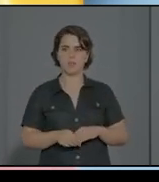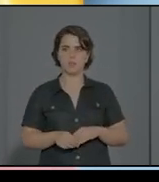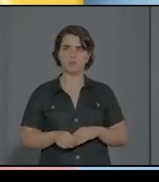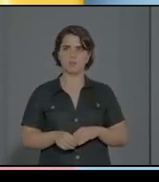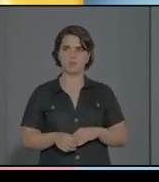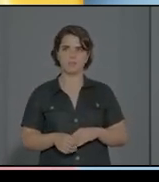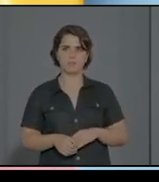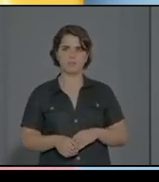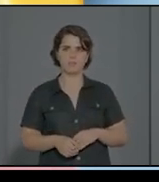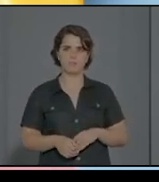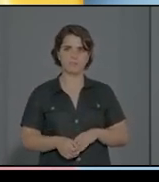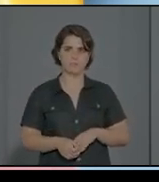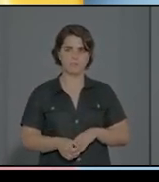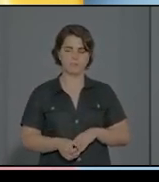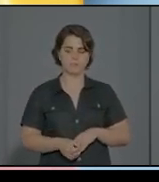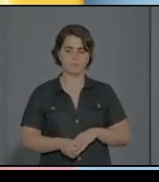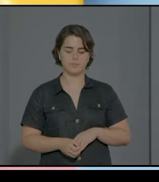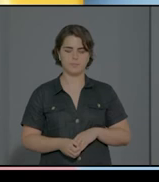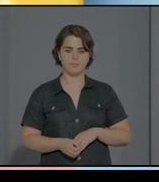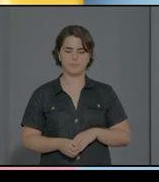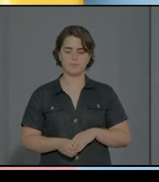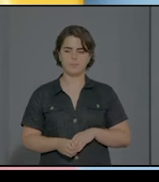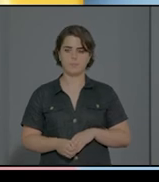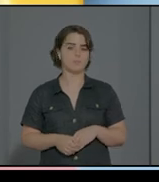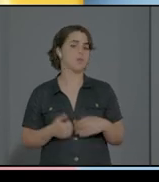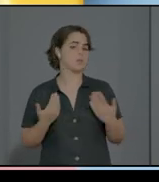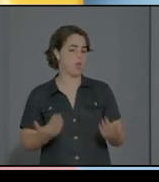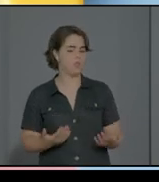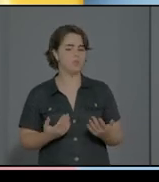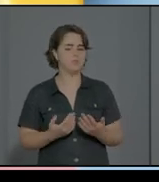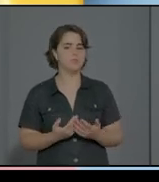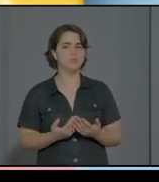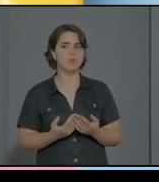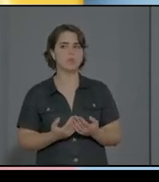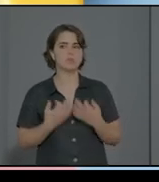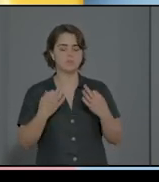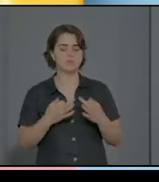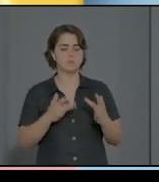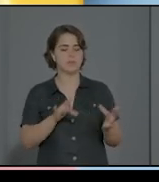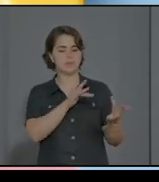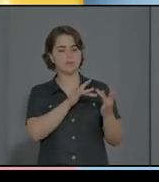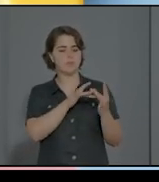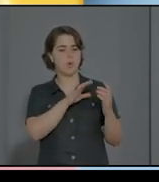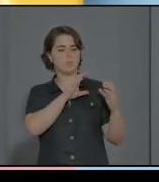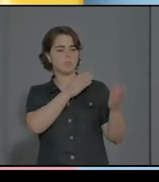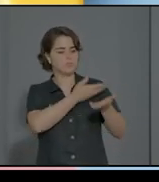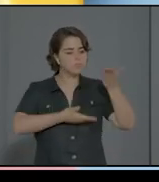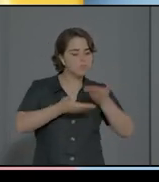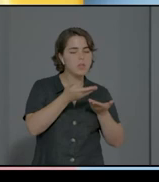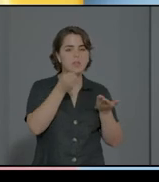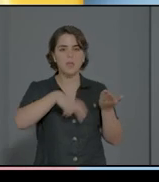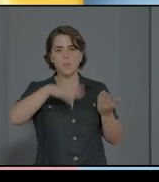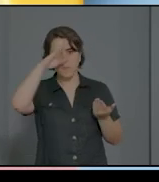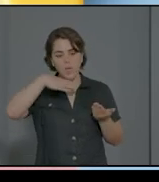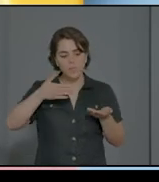Y, por lo tanto, al final hay un intercambio entre el niño y el padre y este juego que están